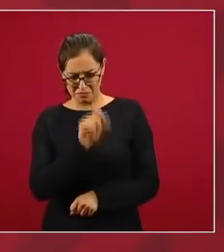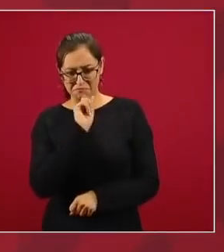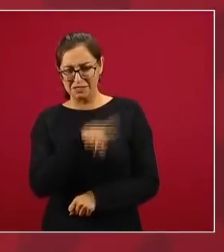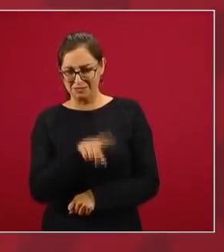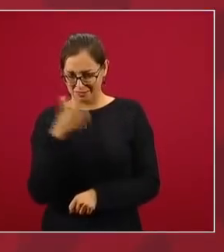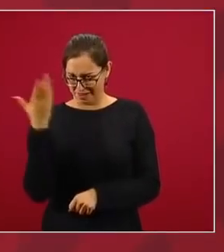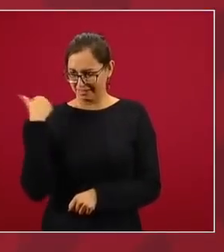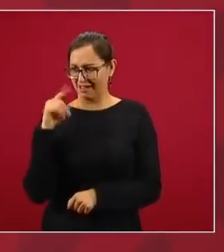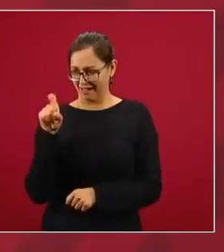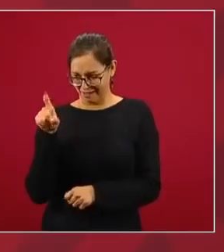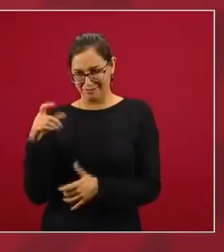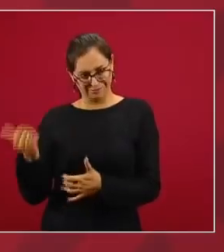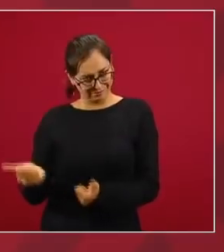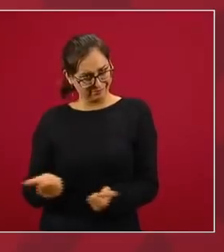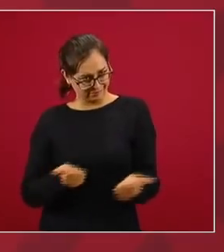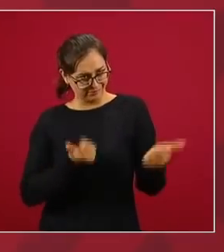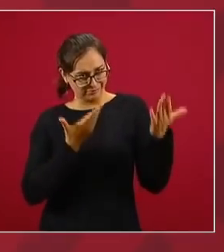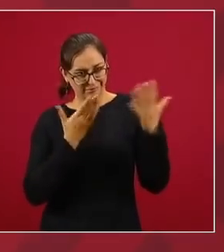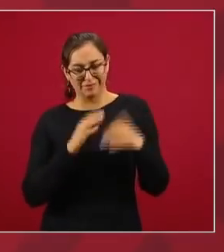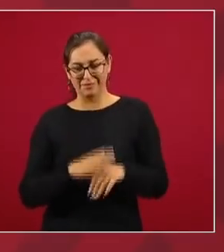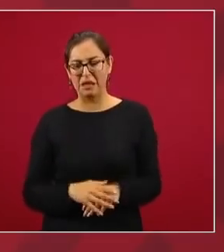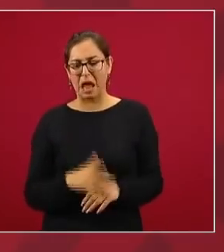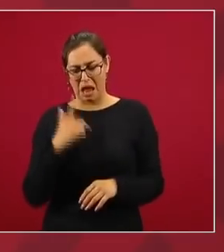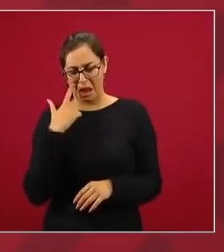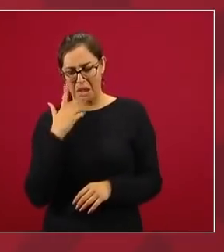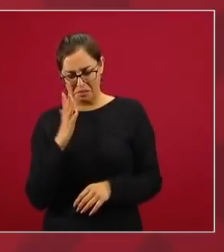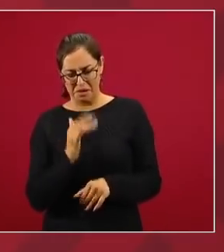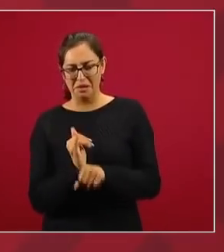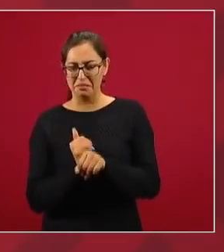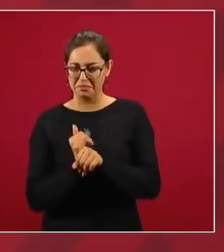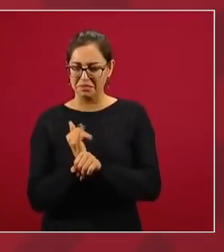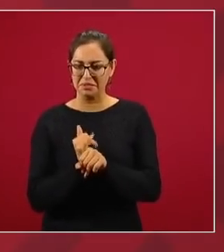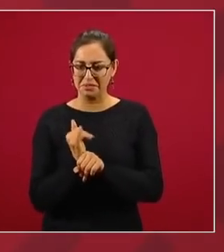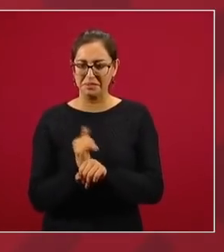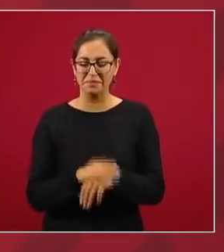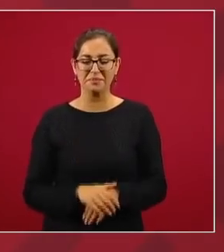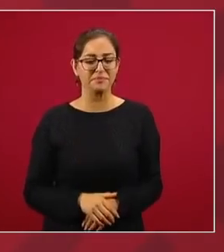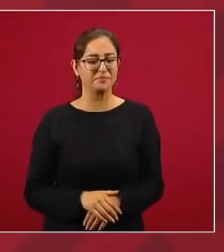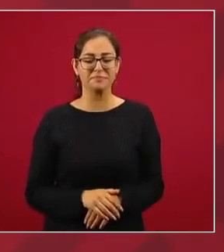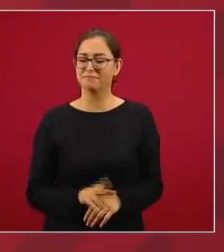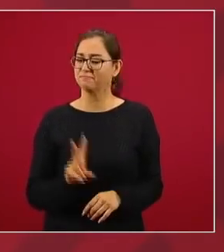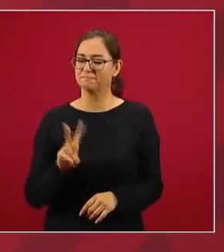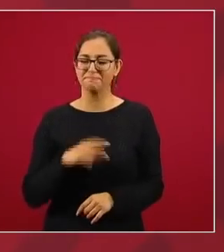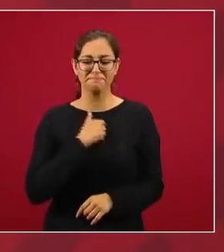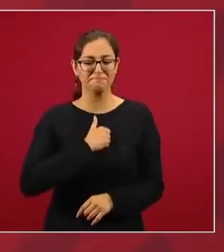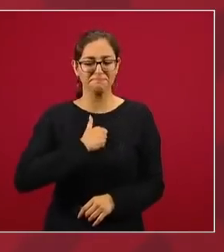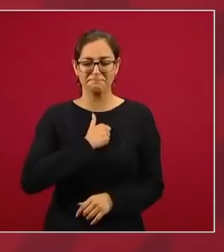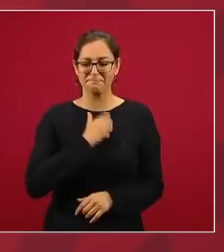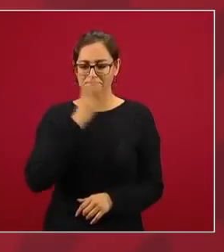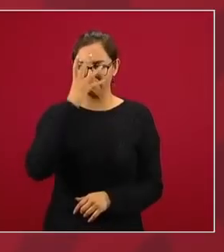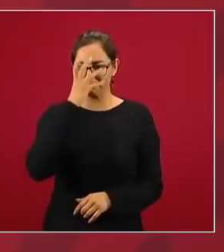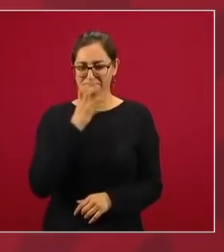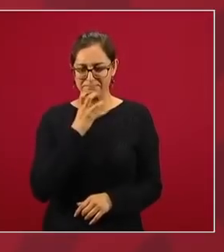para conocer lo que realmente sucedió. Muy lamentable, muy triste